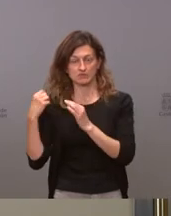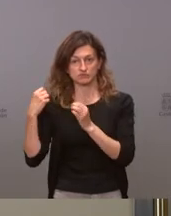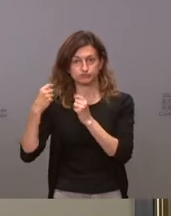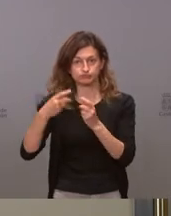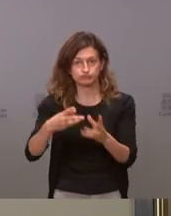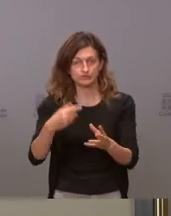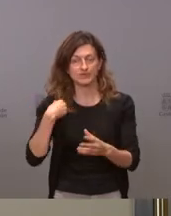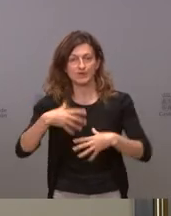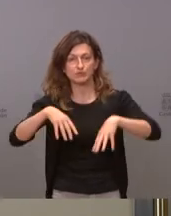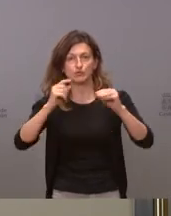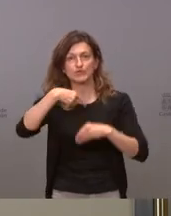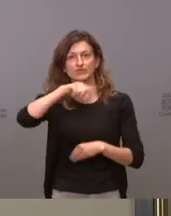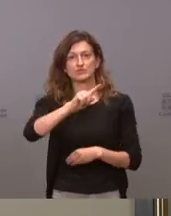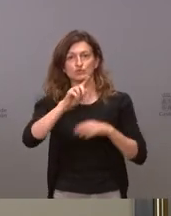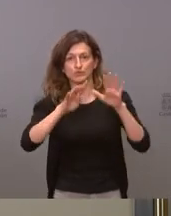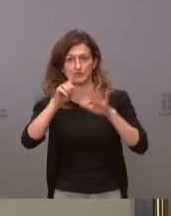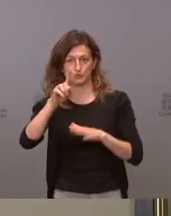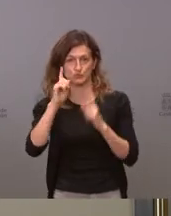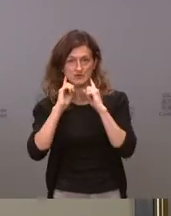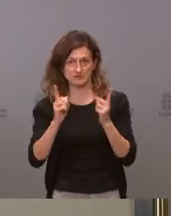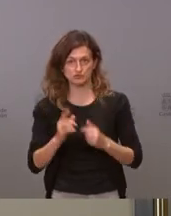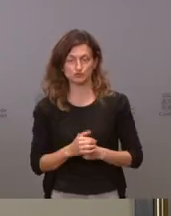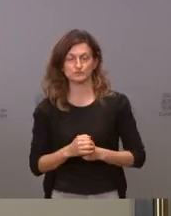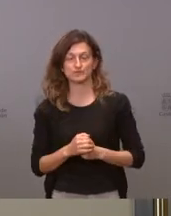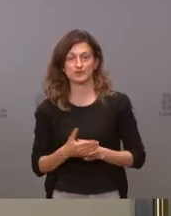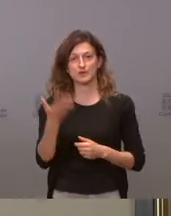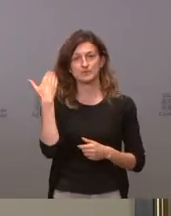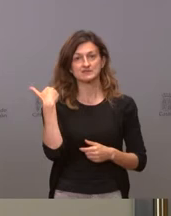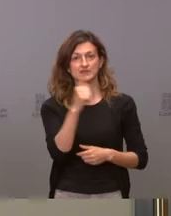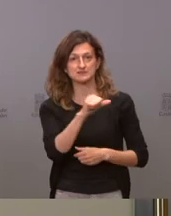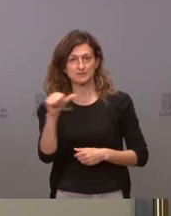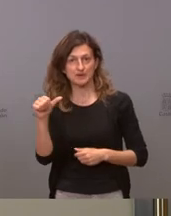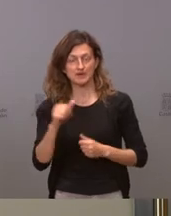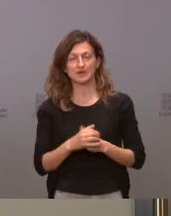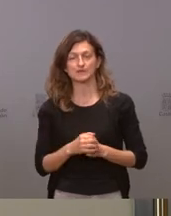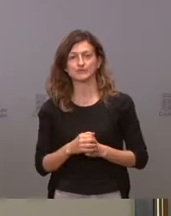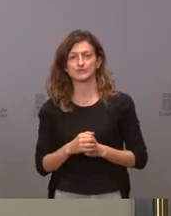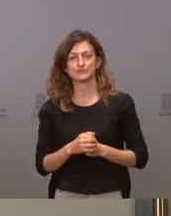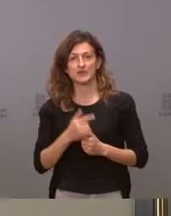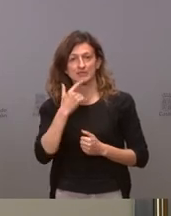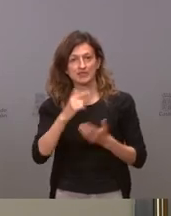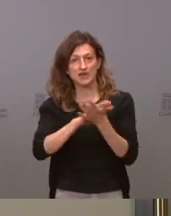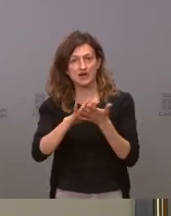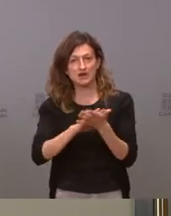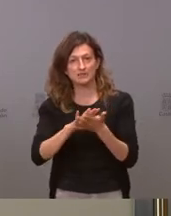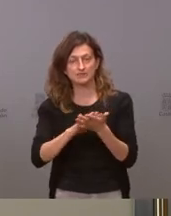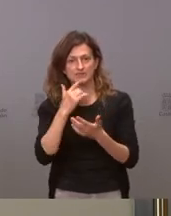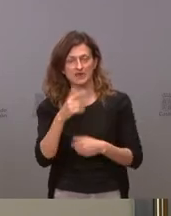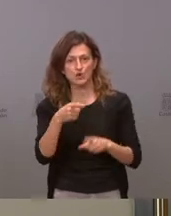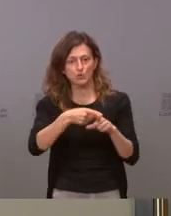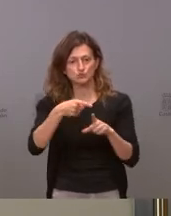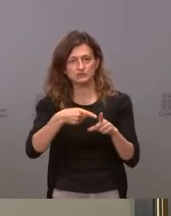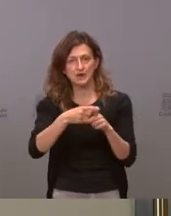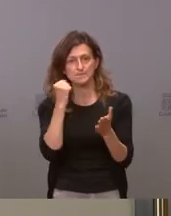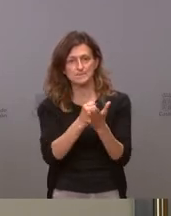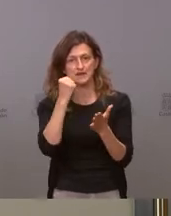ejemplo que ya tiene 191 casos y la semana pasada decía que no entendería que se utilizaran vacunas diferentes